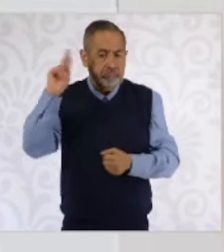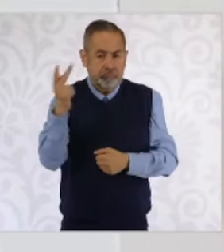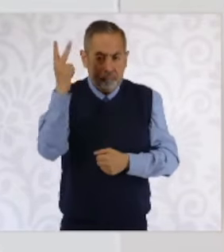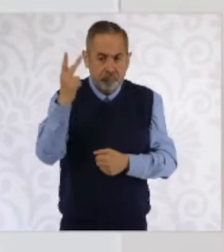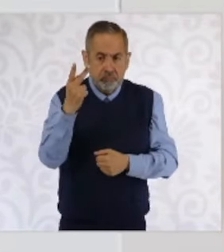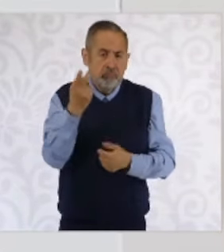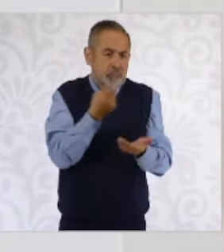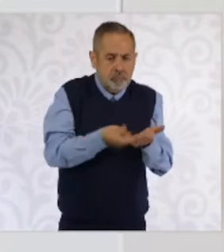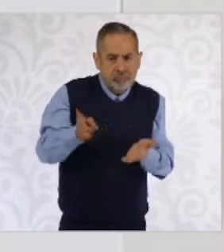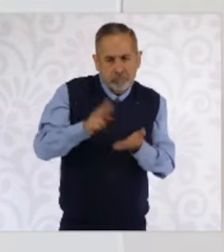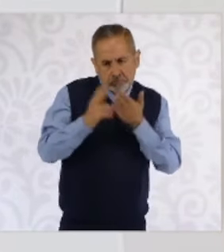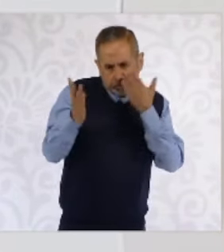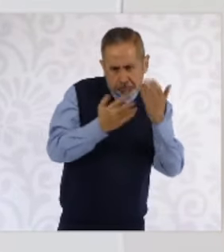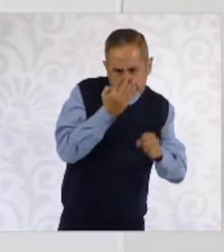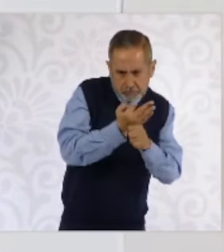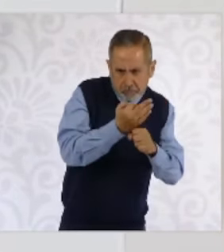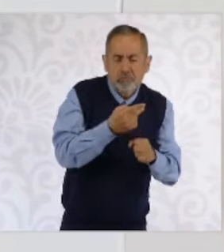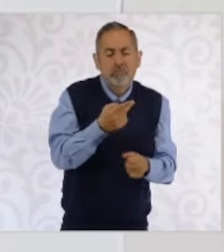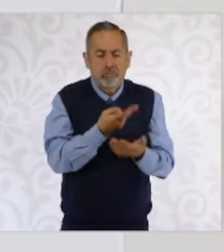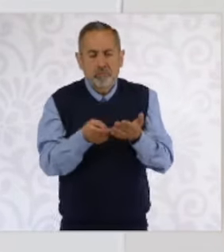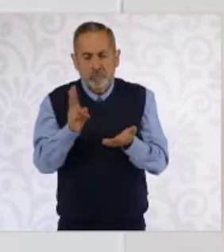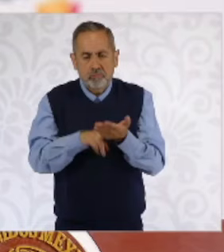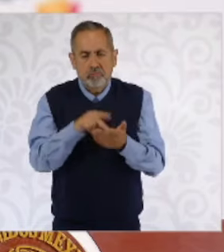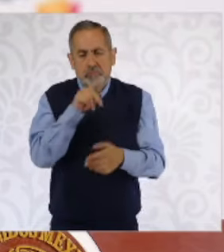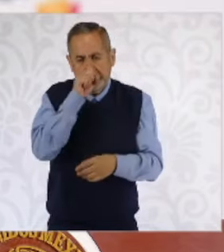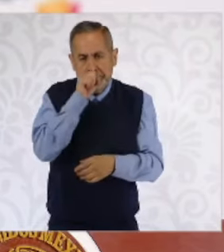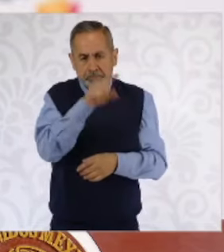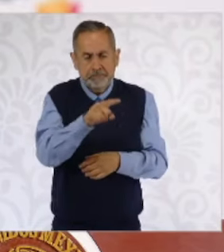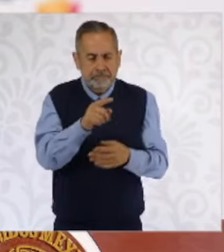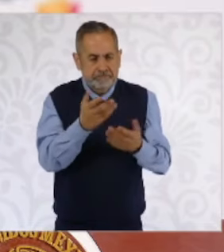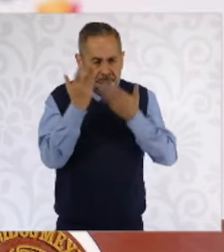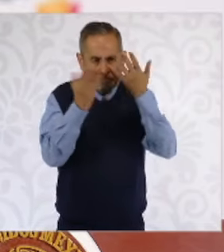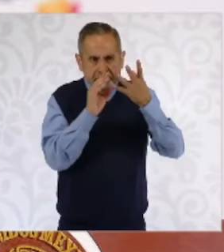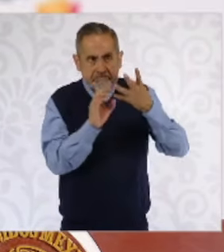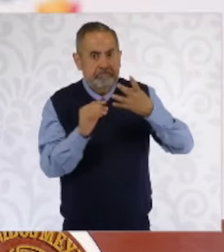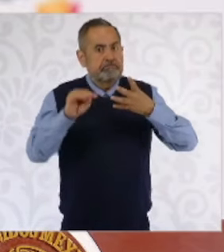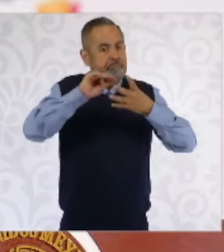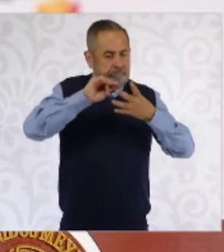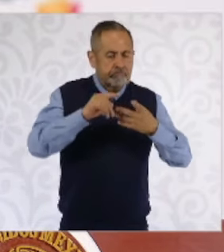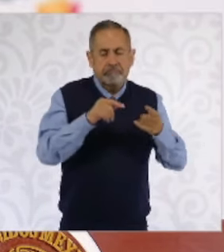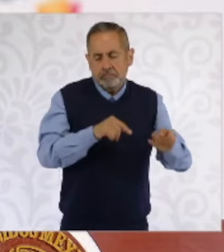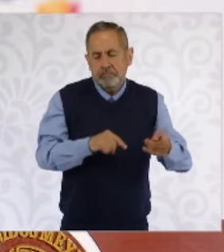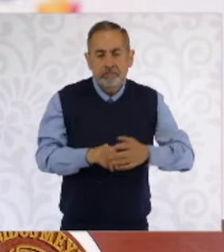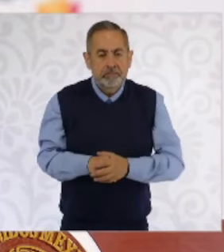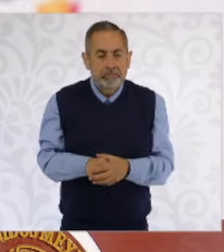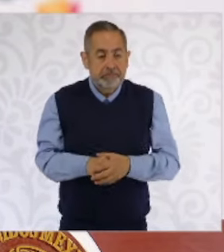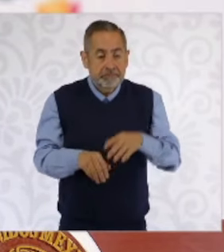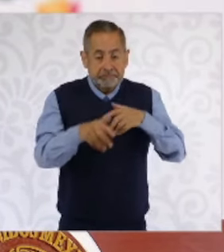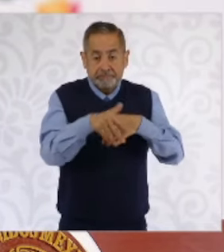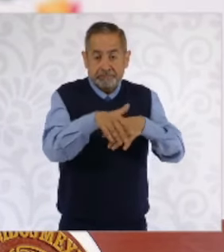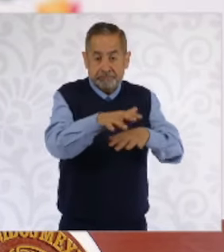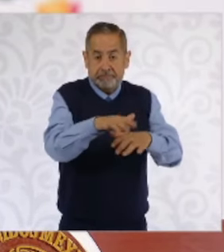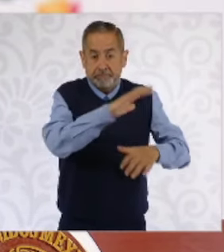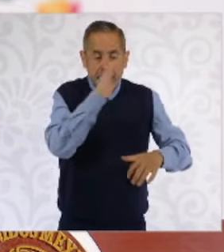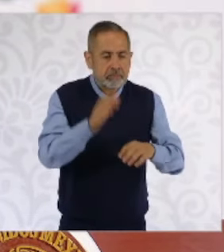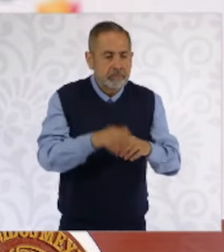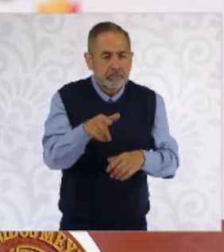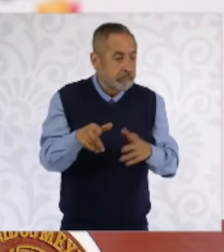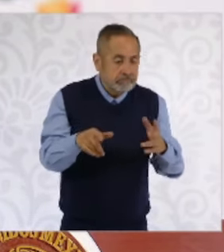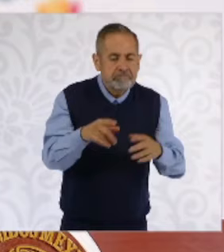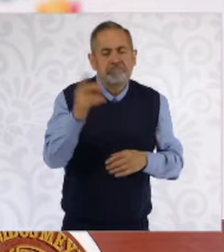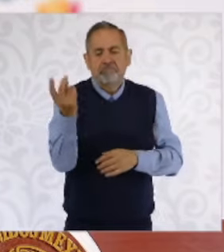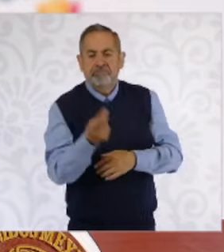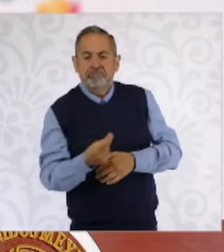estudiante, el Politécnico estudiaba también el posgrado. Y después del movimiento la expulsaron